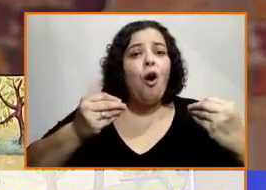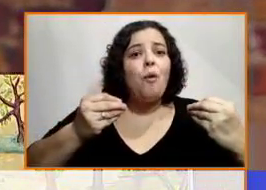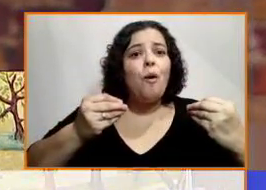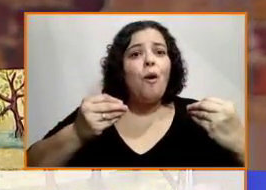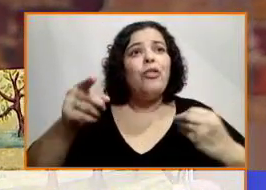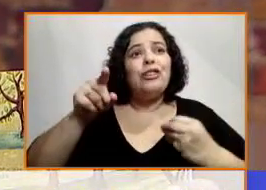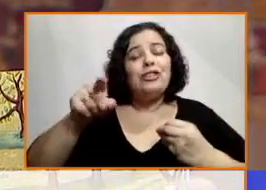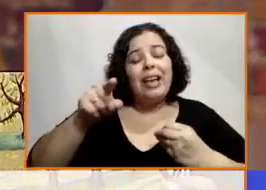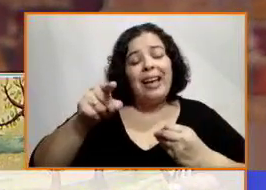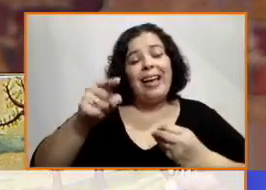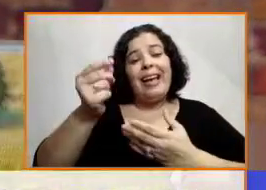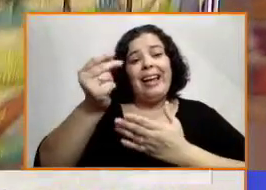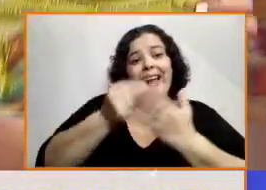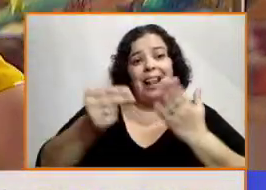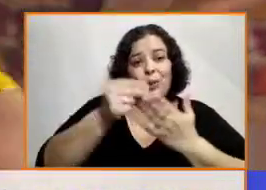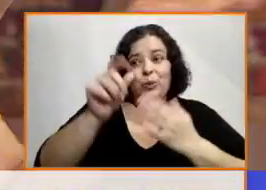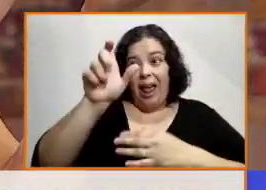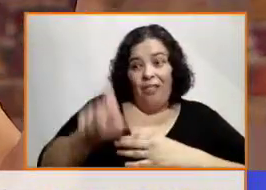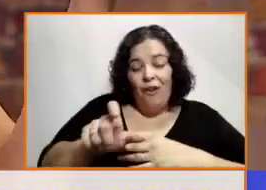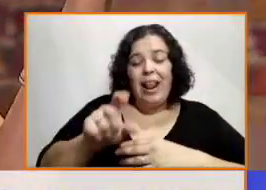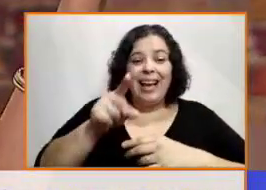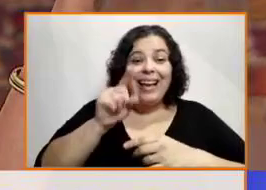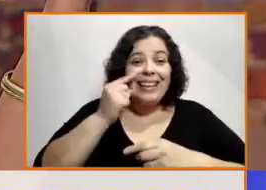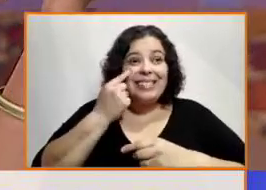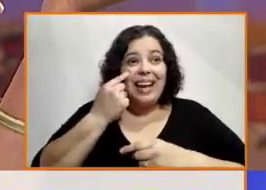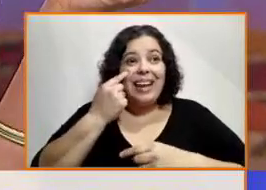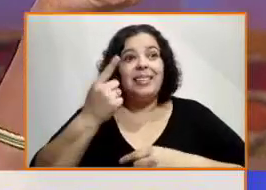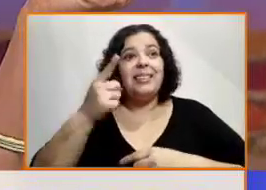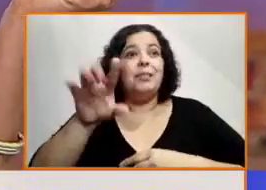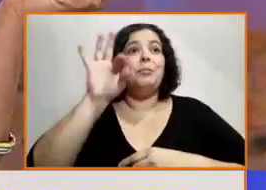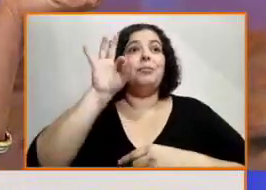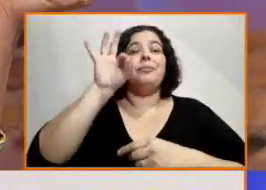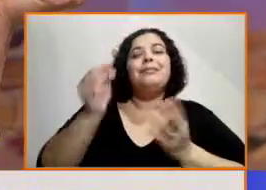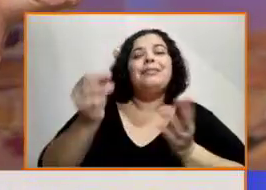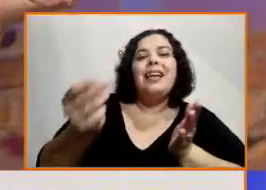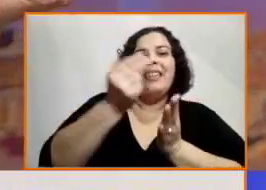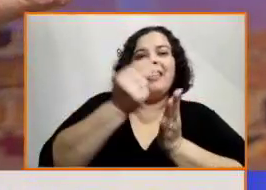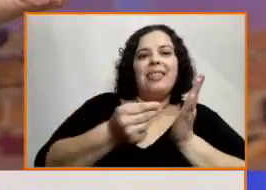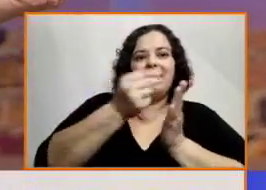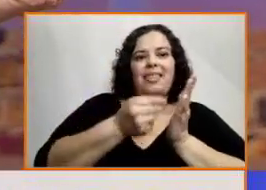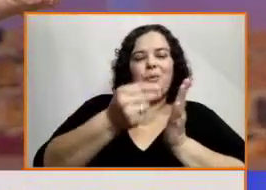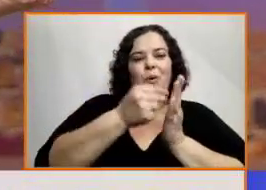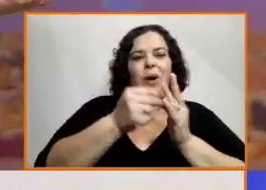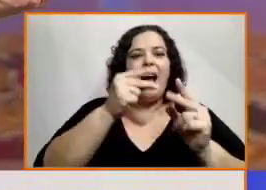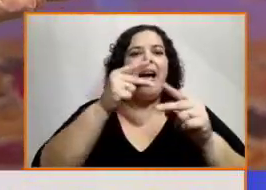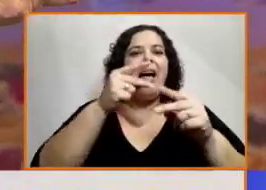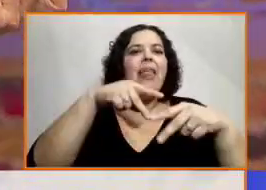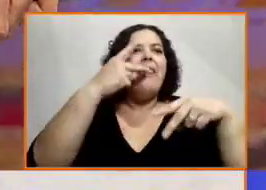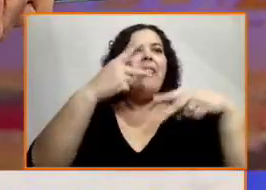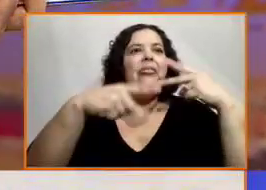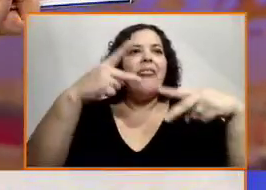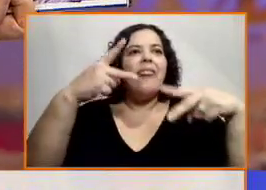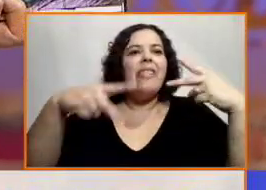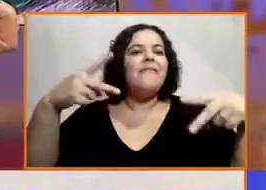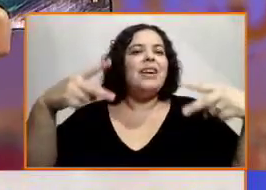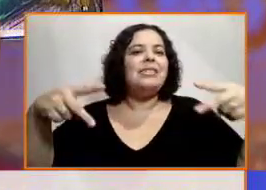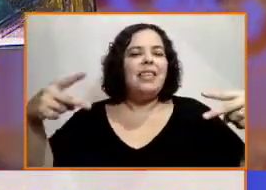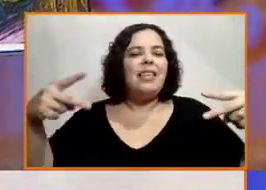a tomarlo y levantarlo un poquito. ¿O qué página es? ¿Qué página es? Ahí lo resolvió